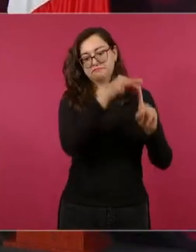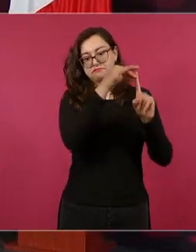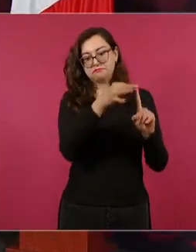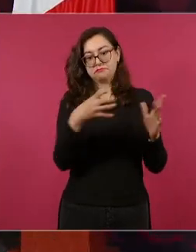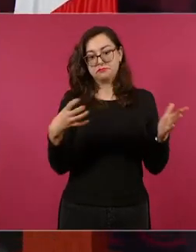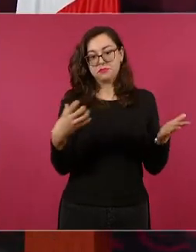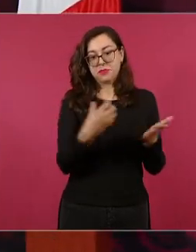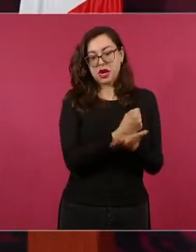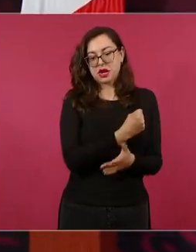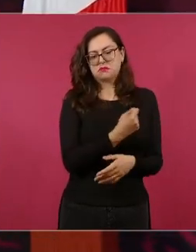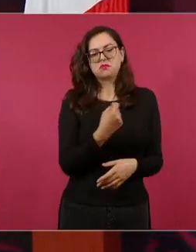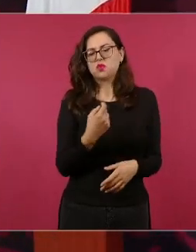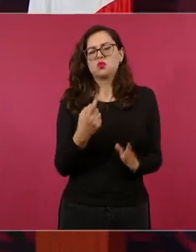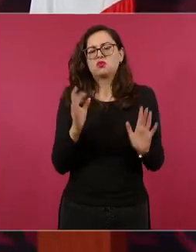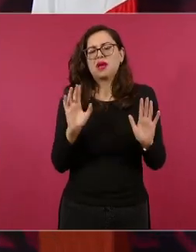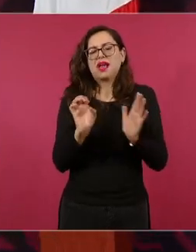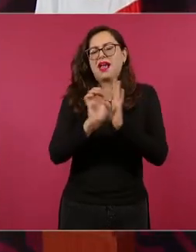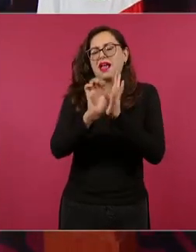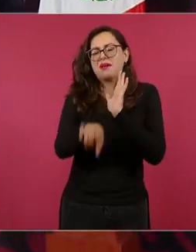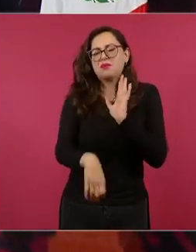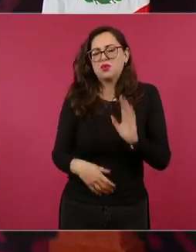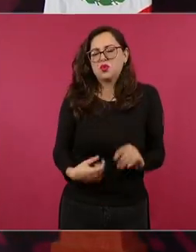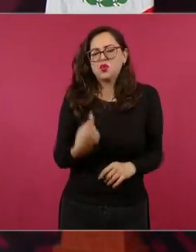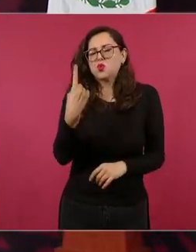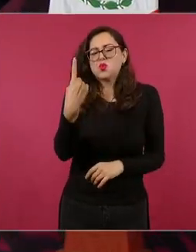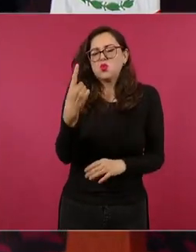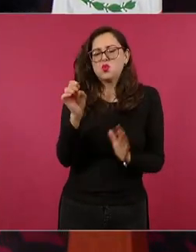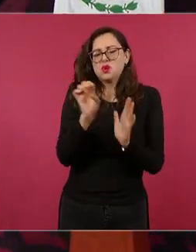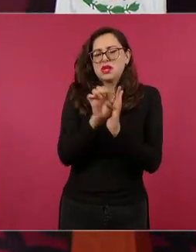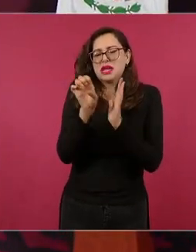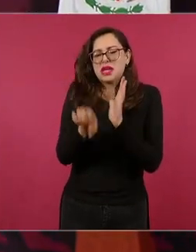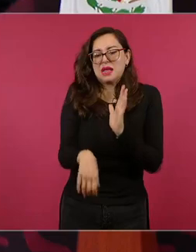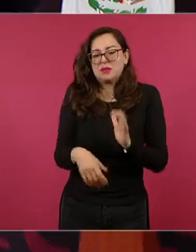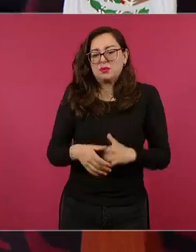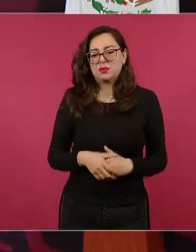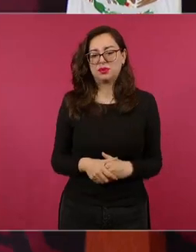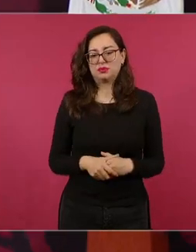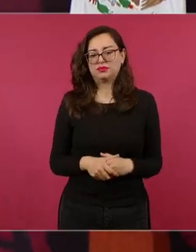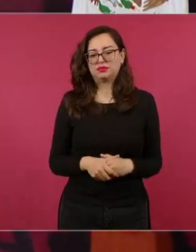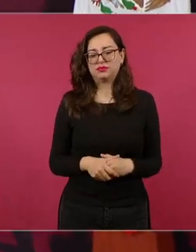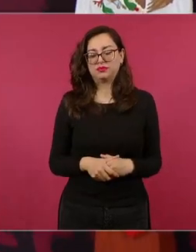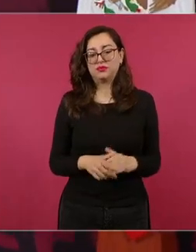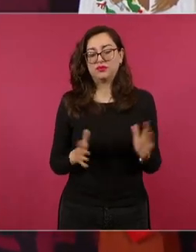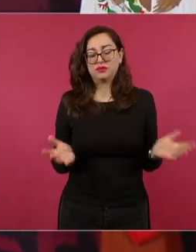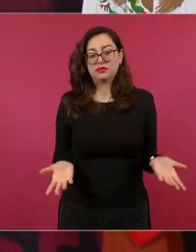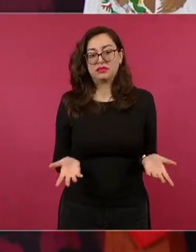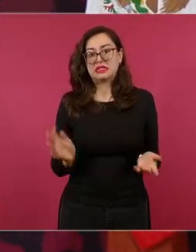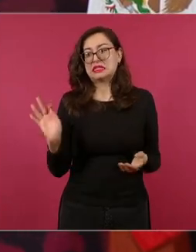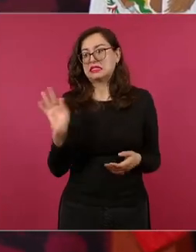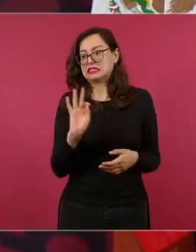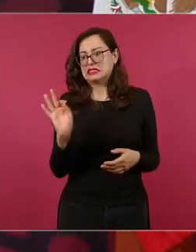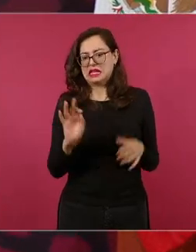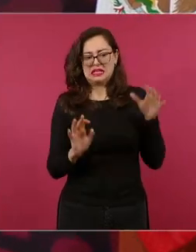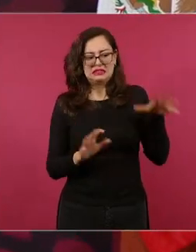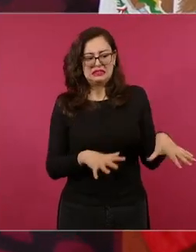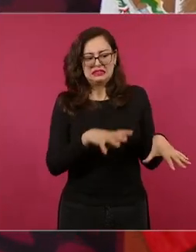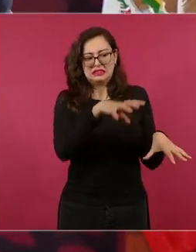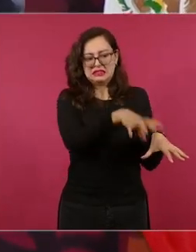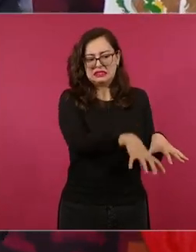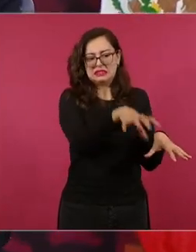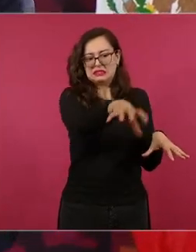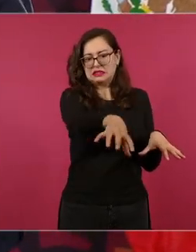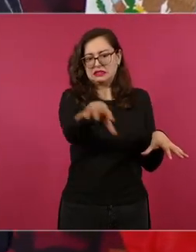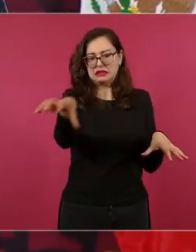por poner un ejemplo no creo que haya 300 por distrito pueden haber menos pero